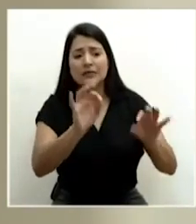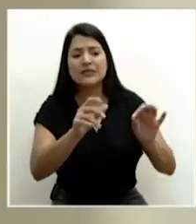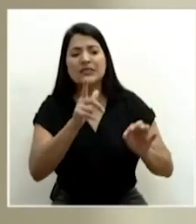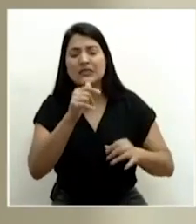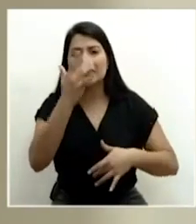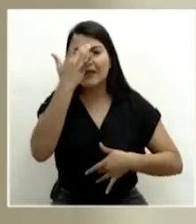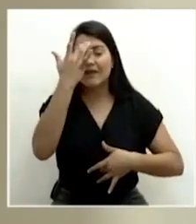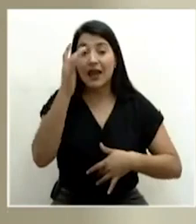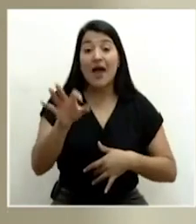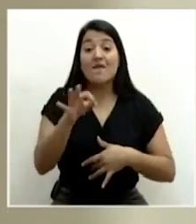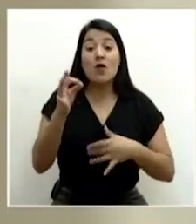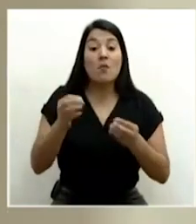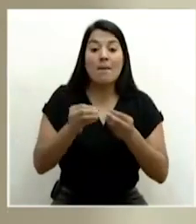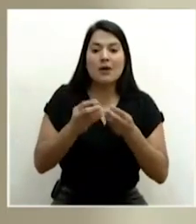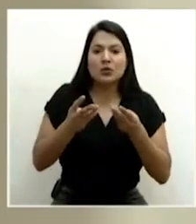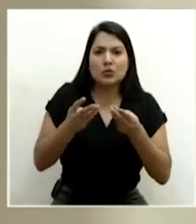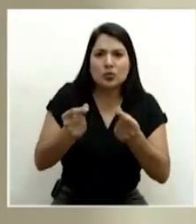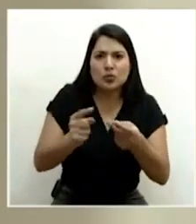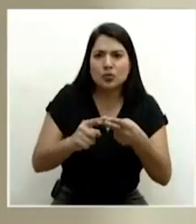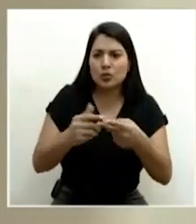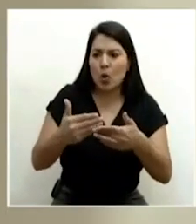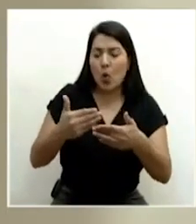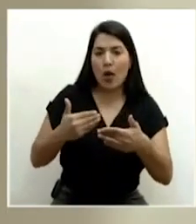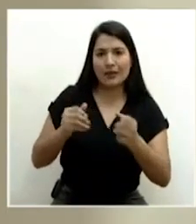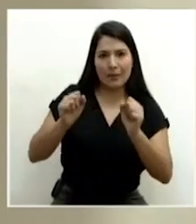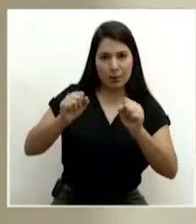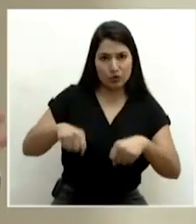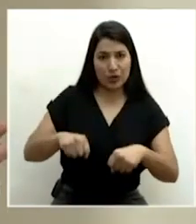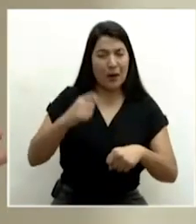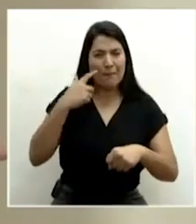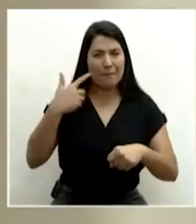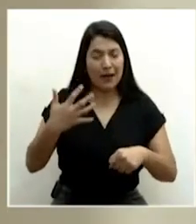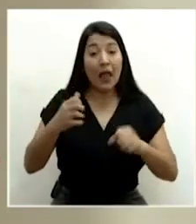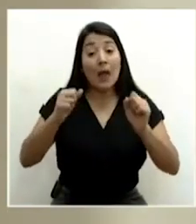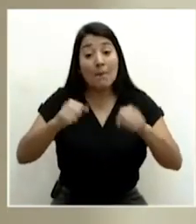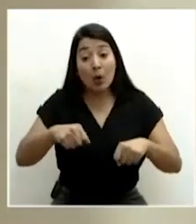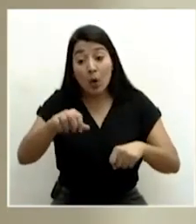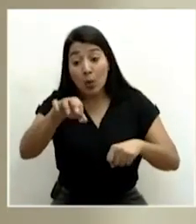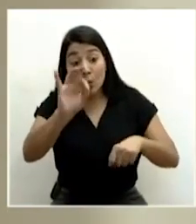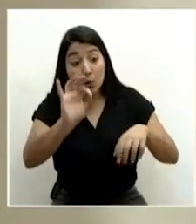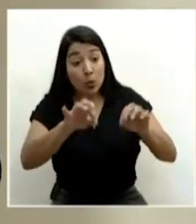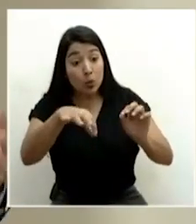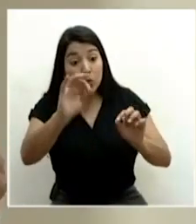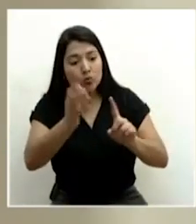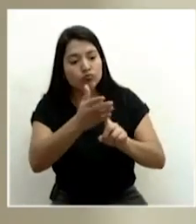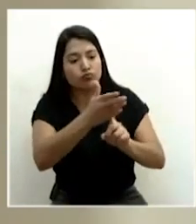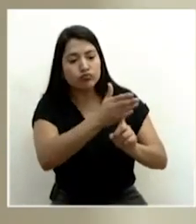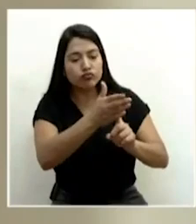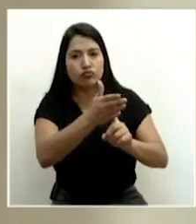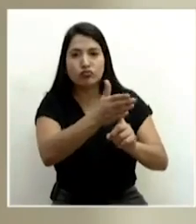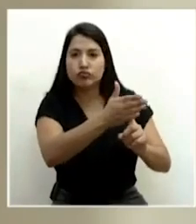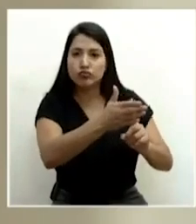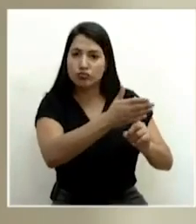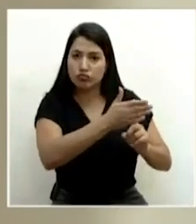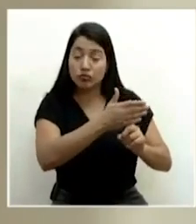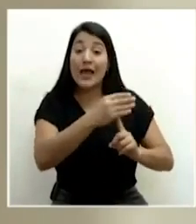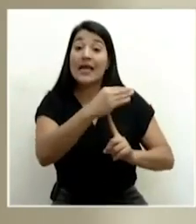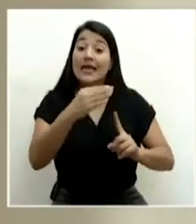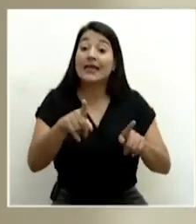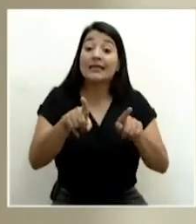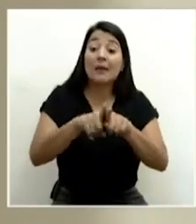y más temprana posible y así poder aislar a esas personas y sus contactos cercanos